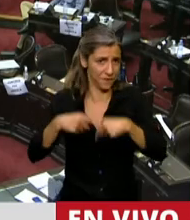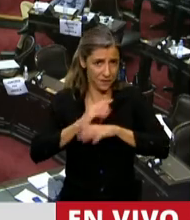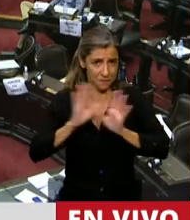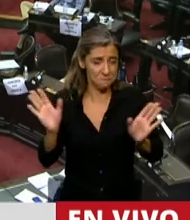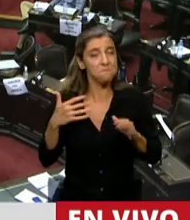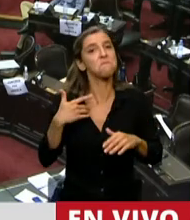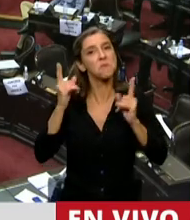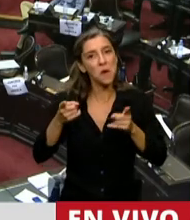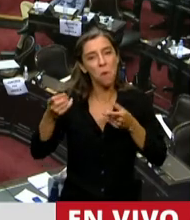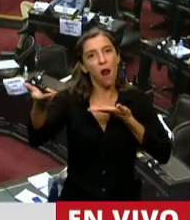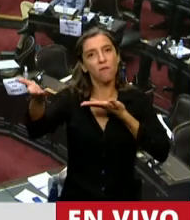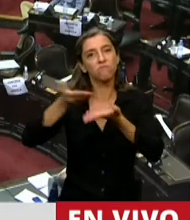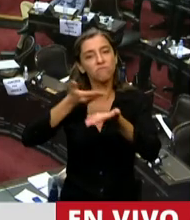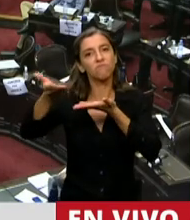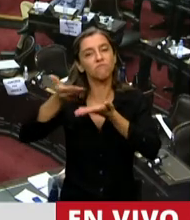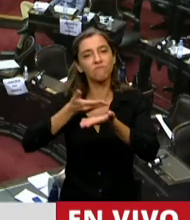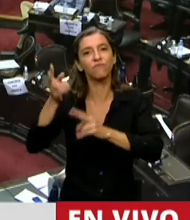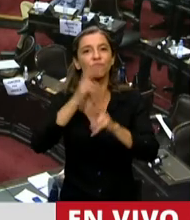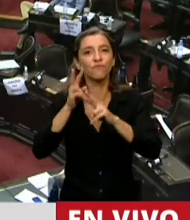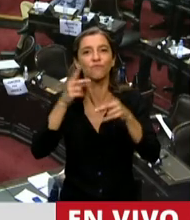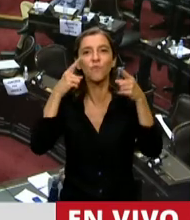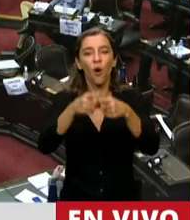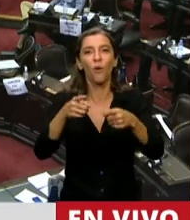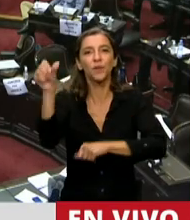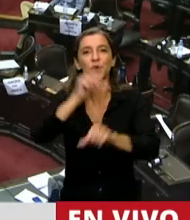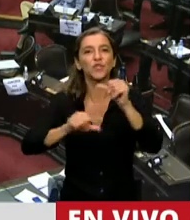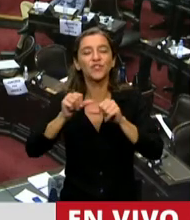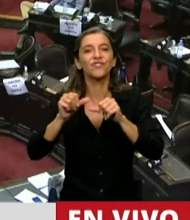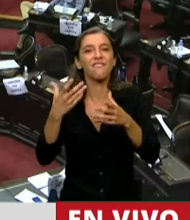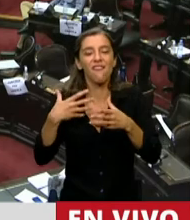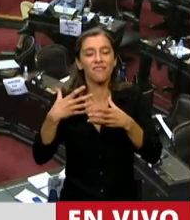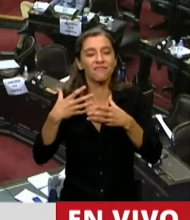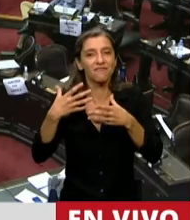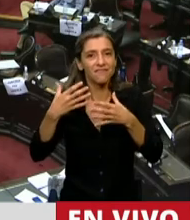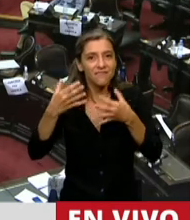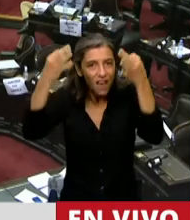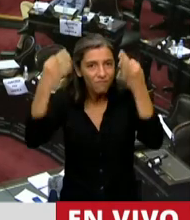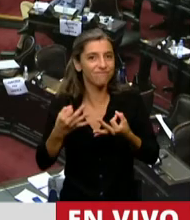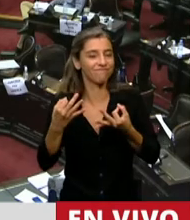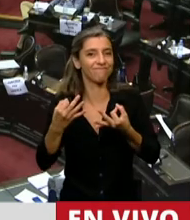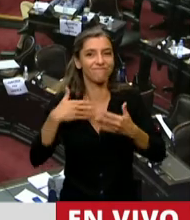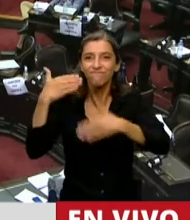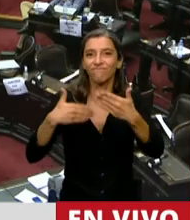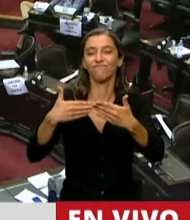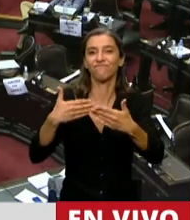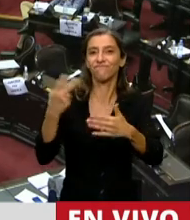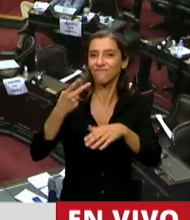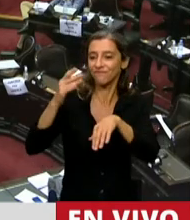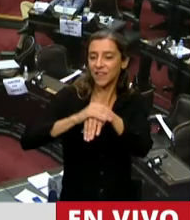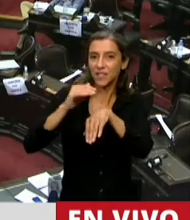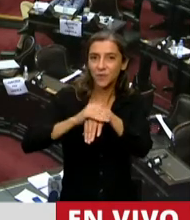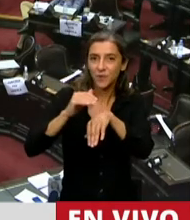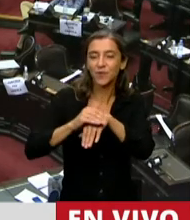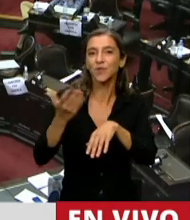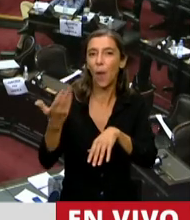fuera de eso compartimos el sistema científico hace muchísimos años y ambos en la responsabilidad que nos